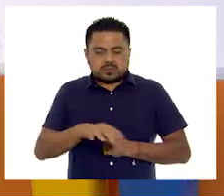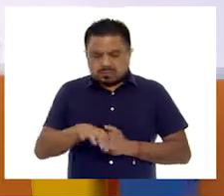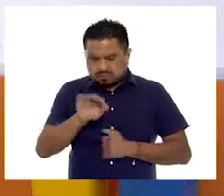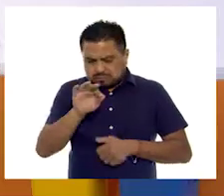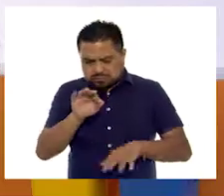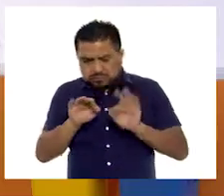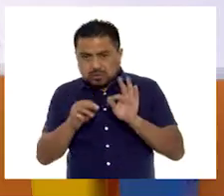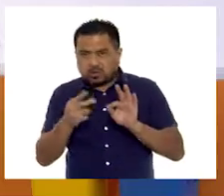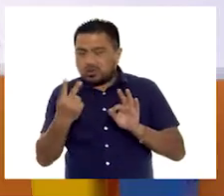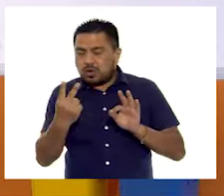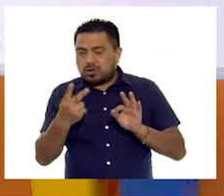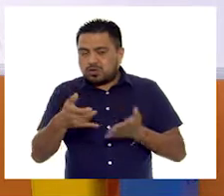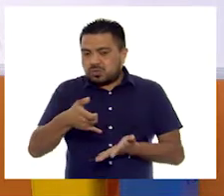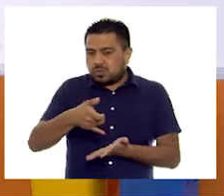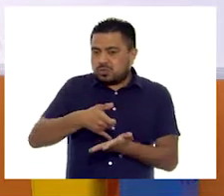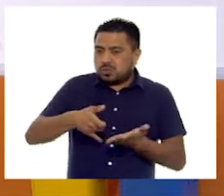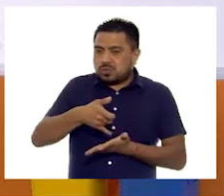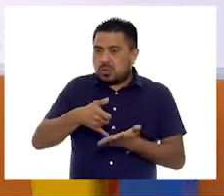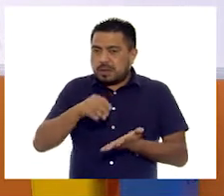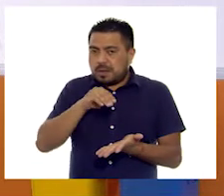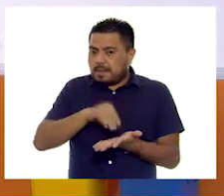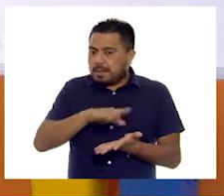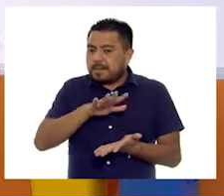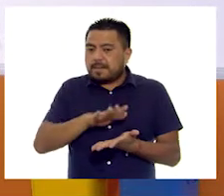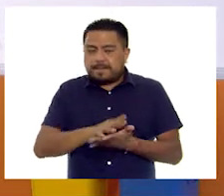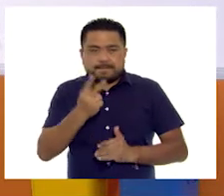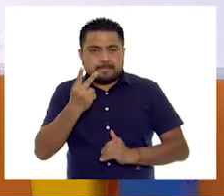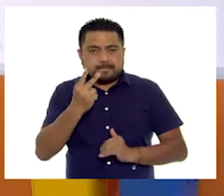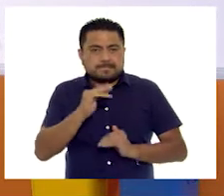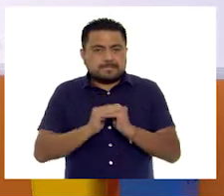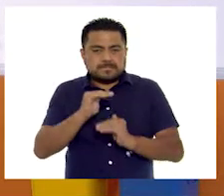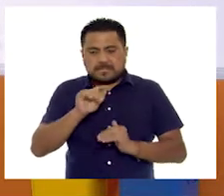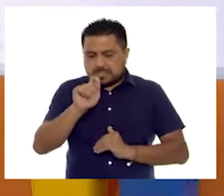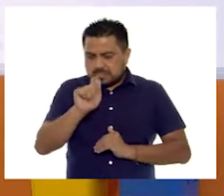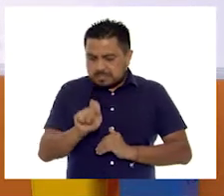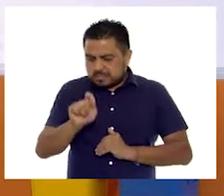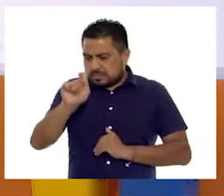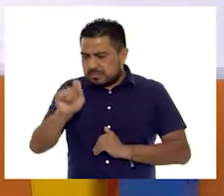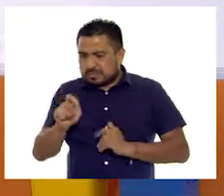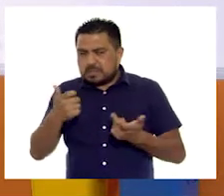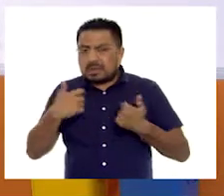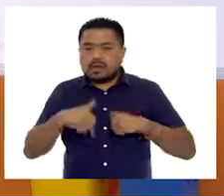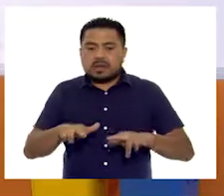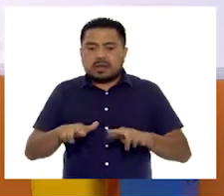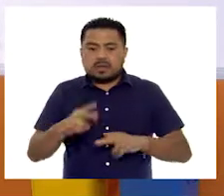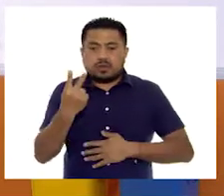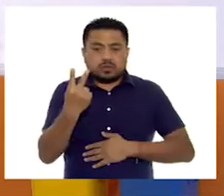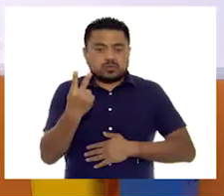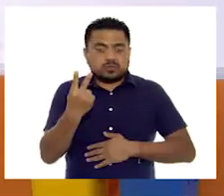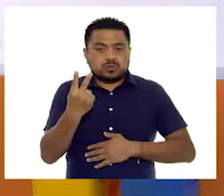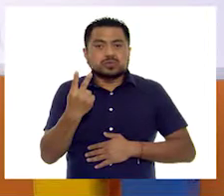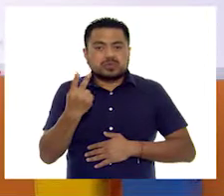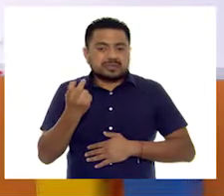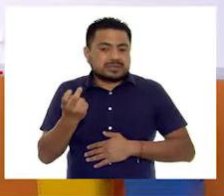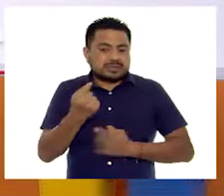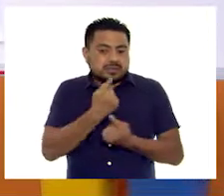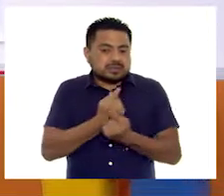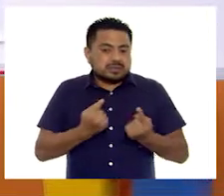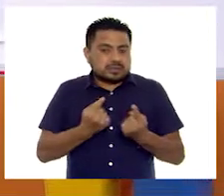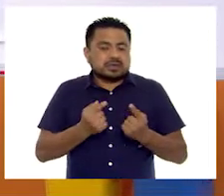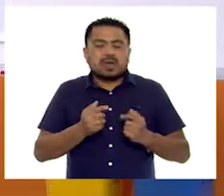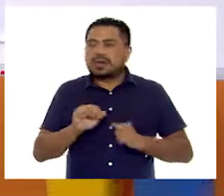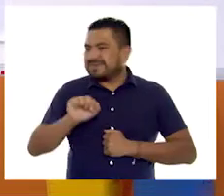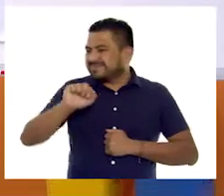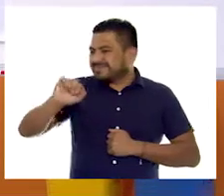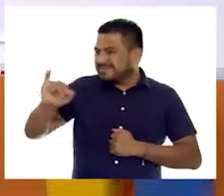Alondra, jugo. Entonces, vamos a poner dos marquitas porque representan estos dos niños y